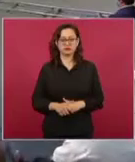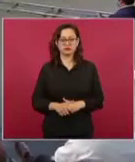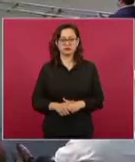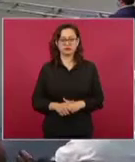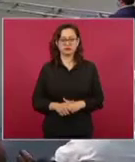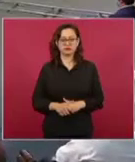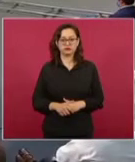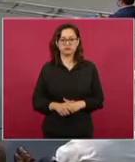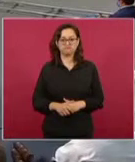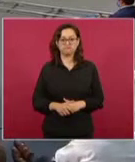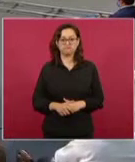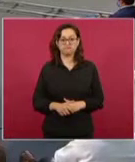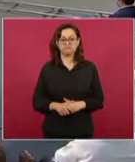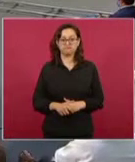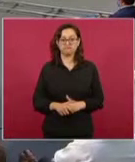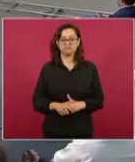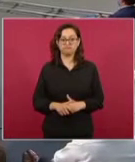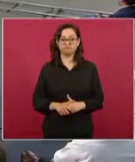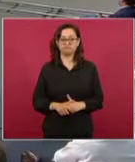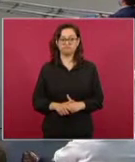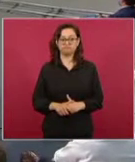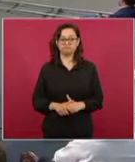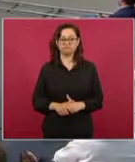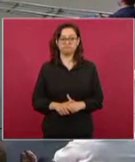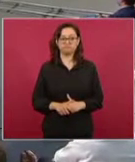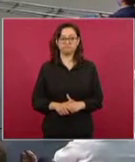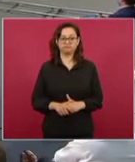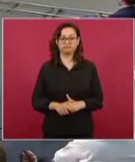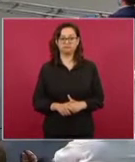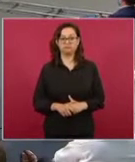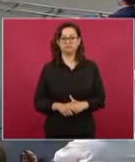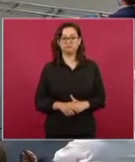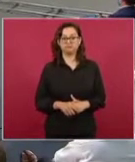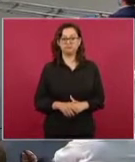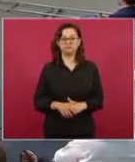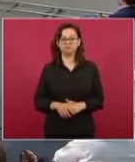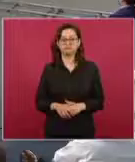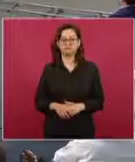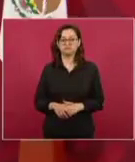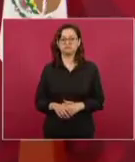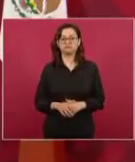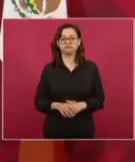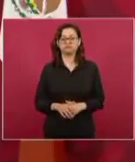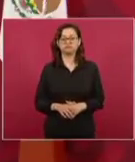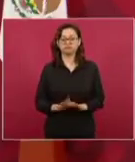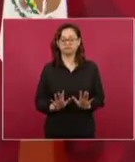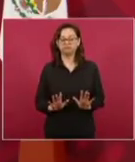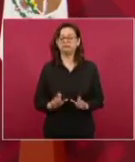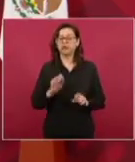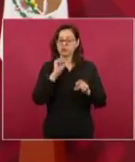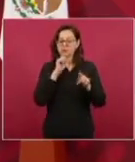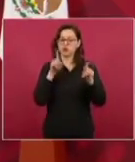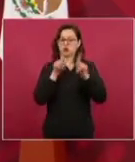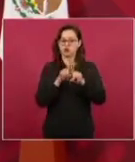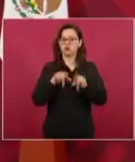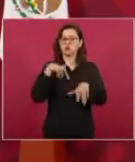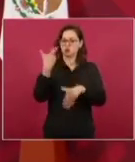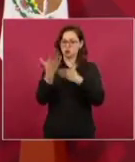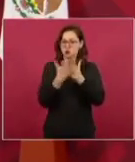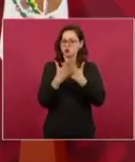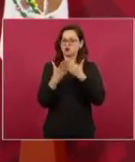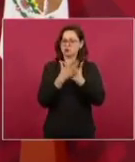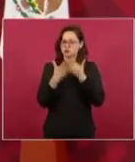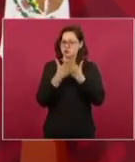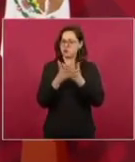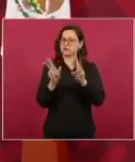Hay una preocupación que vamos a tratar un día sobre las